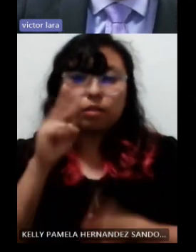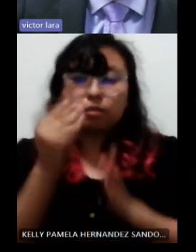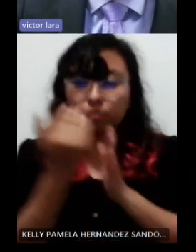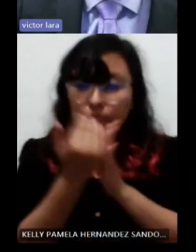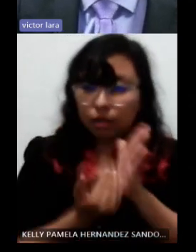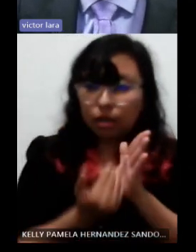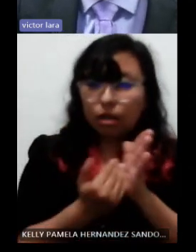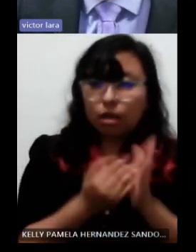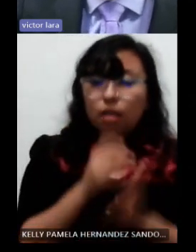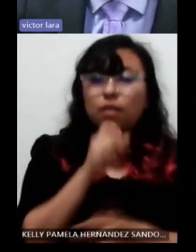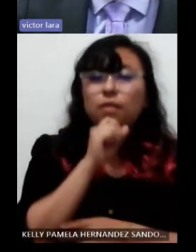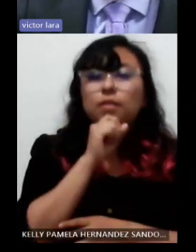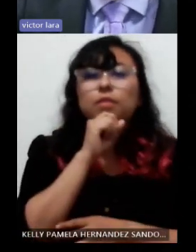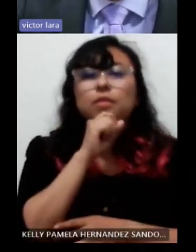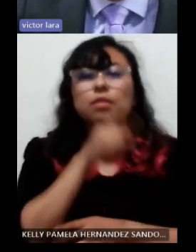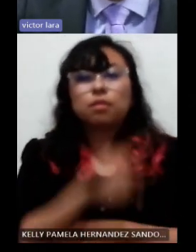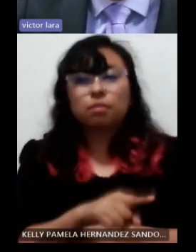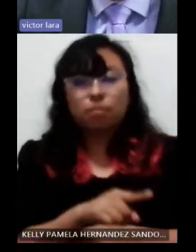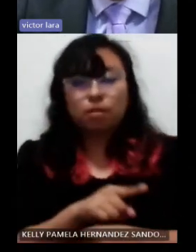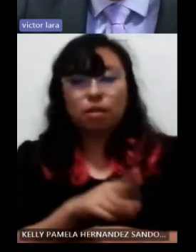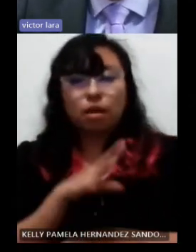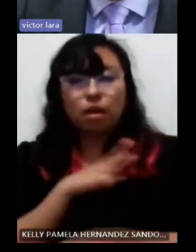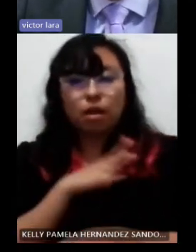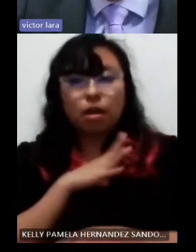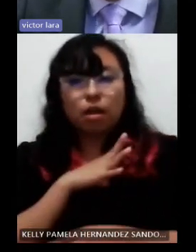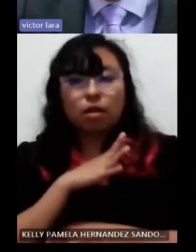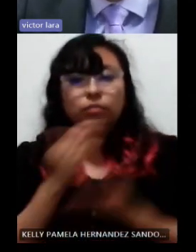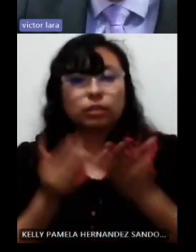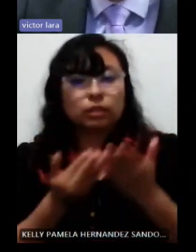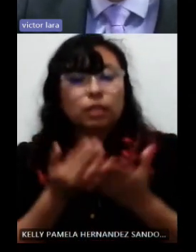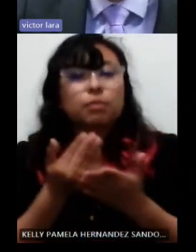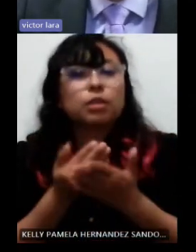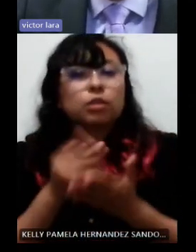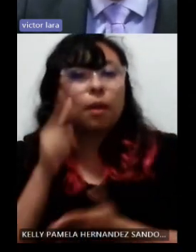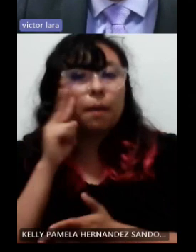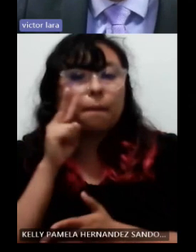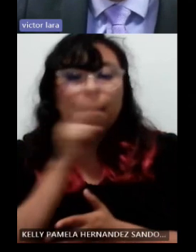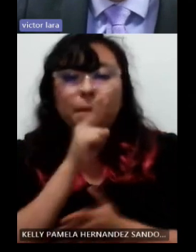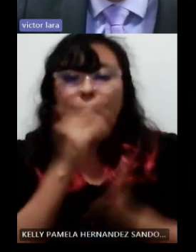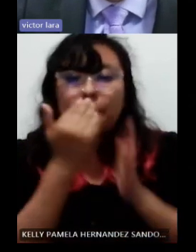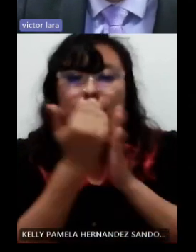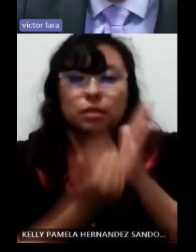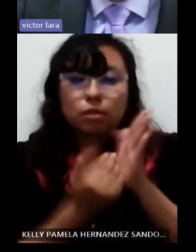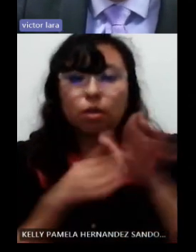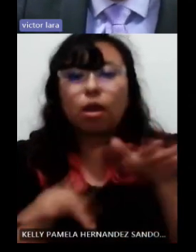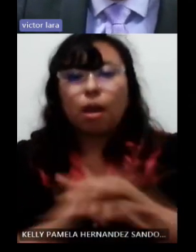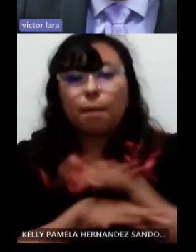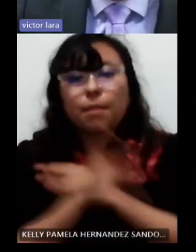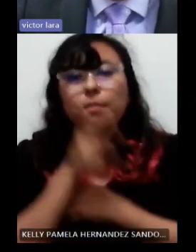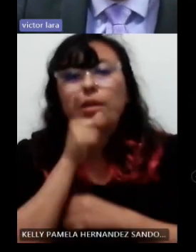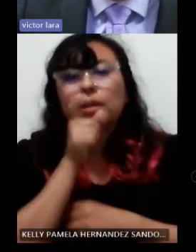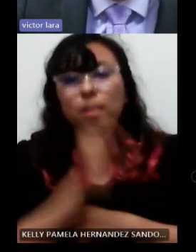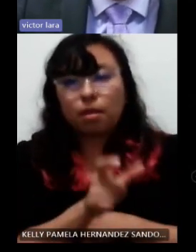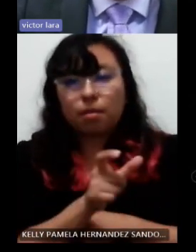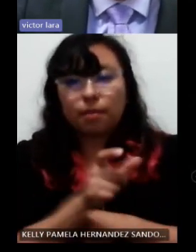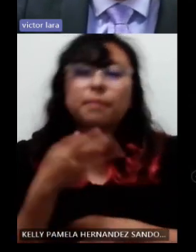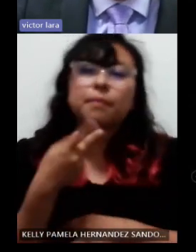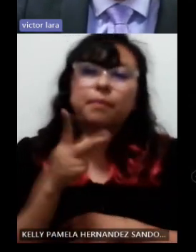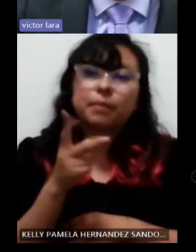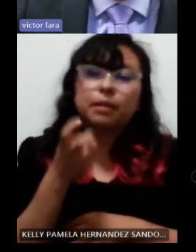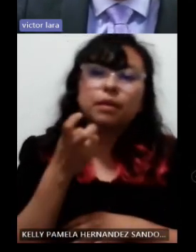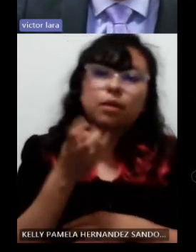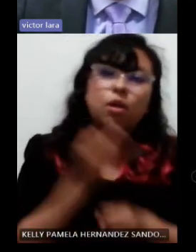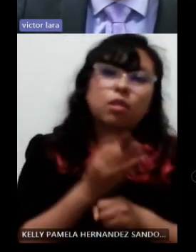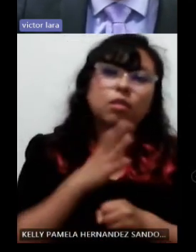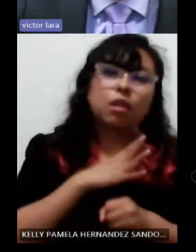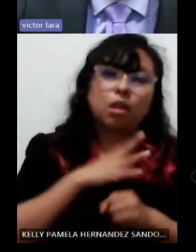anteriormente era servicio de baja visión. Entonces nada más es como un dato informativo. Y bueno, aquí tenemos otra